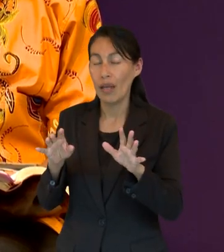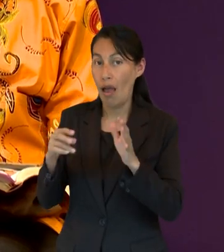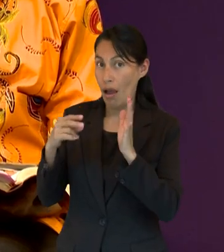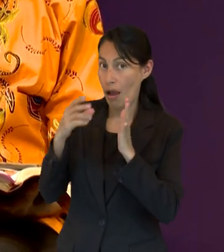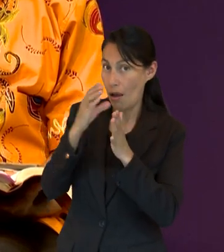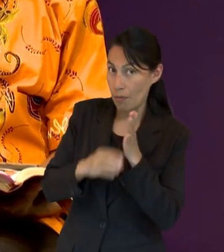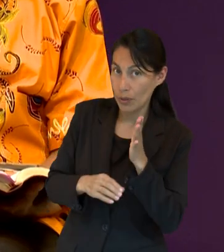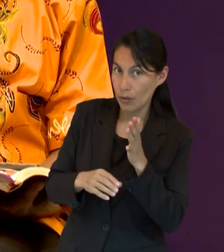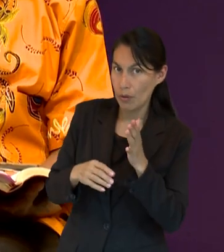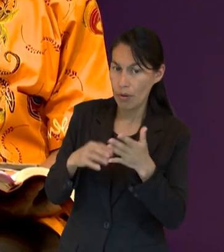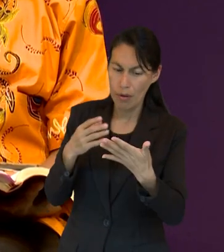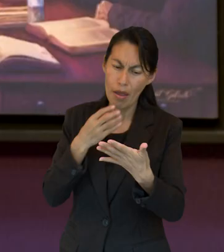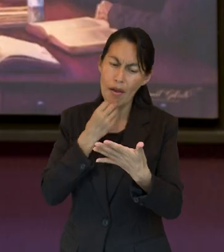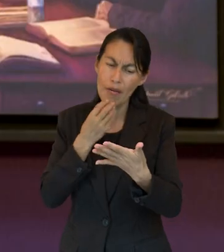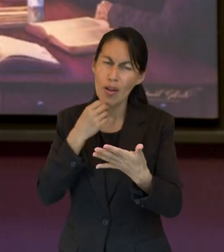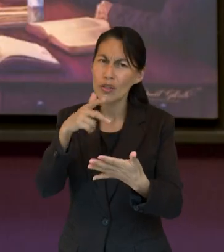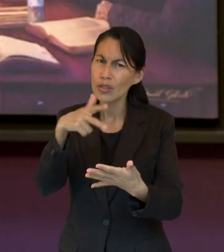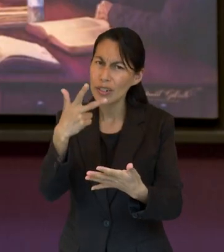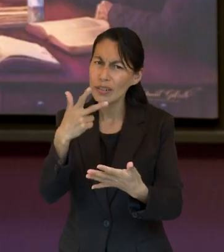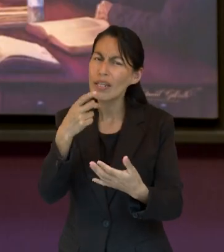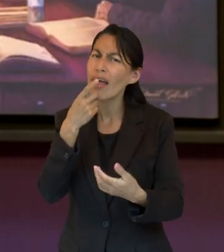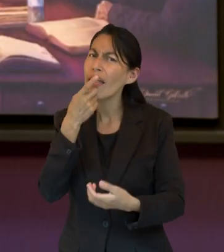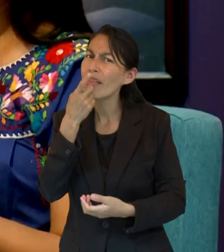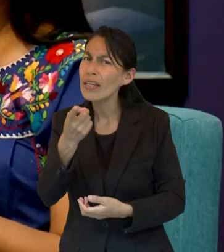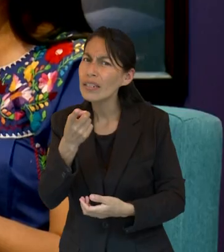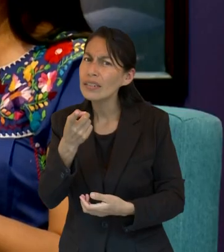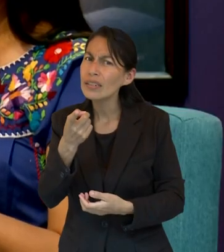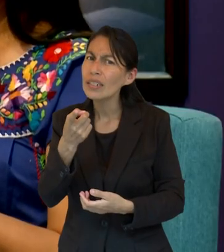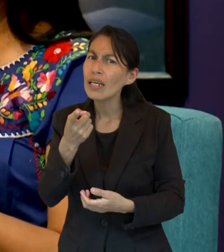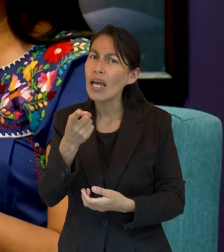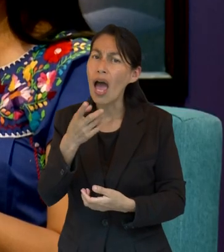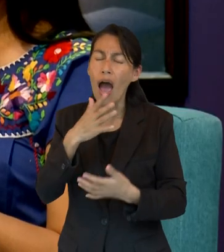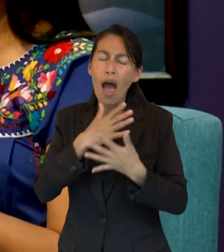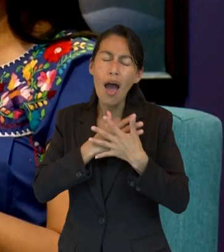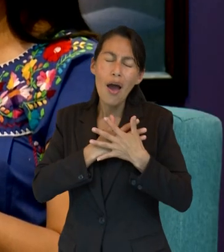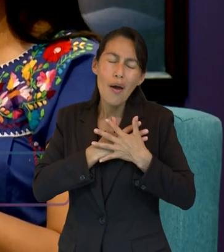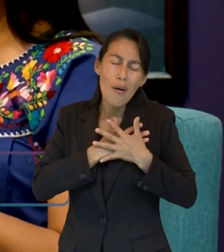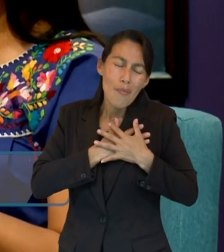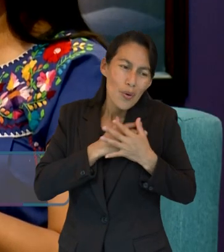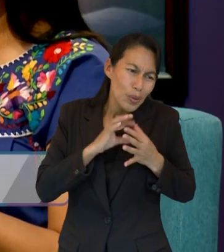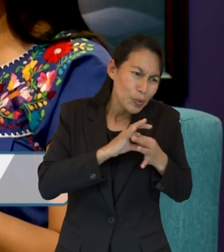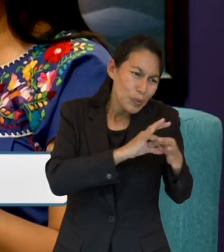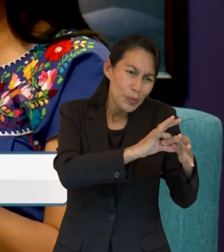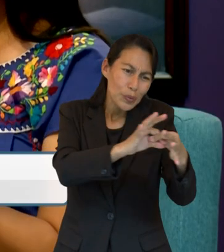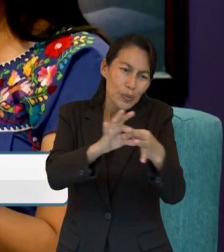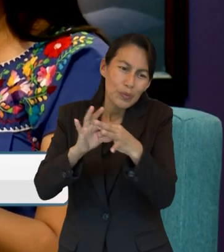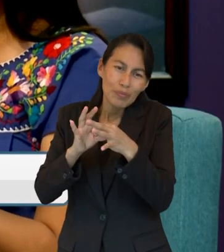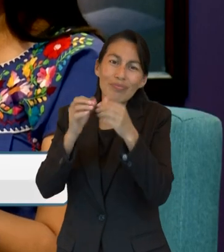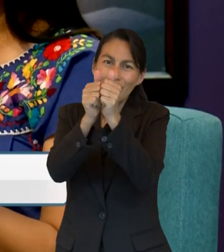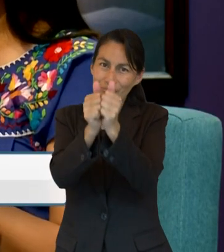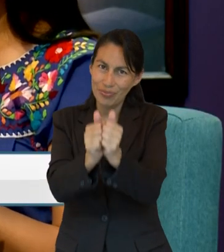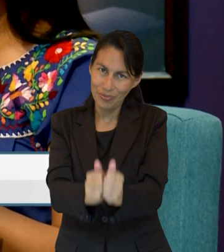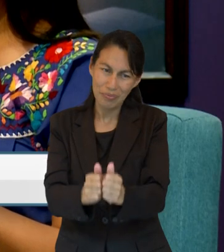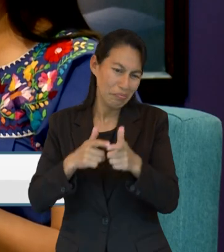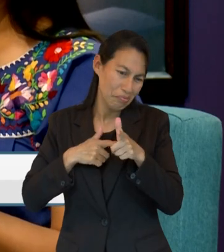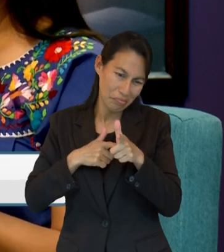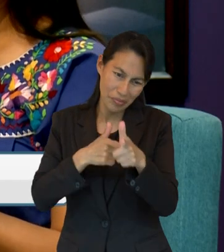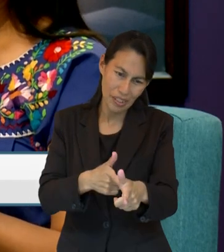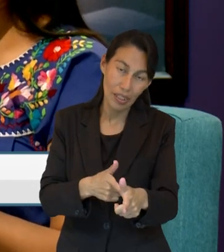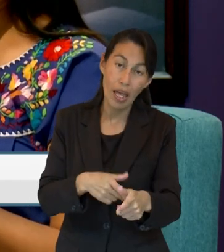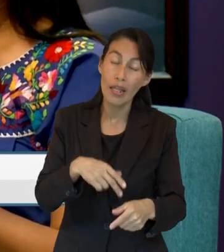claro que sí de hecho justo en el versículo en el capítulo que estamos estudiando Hebreos 13 dice permanezca el amor